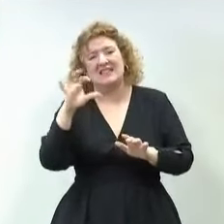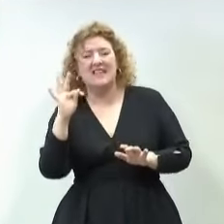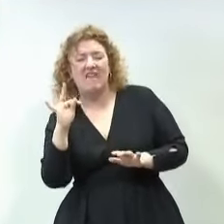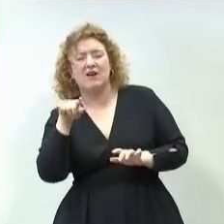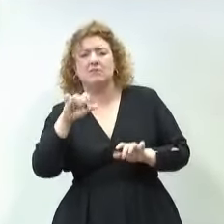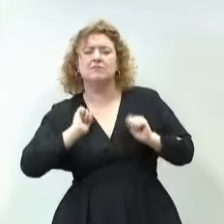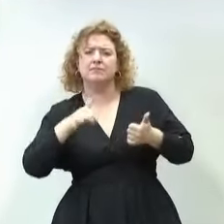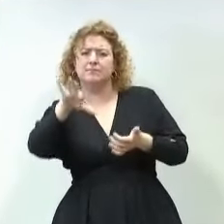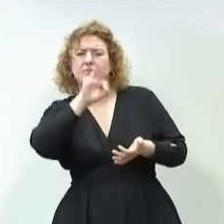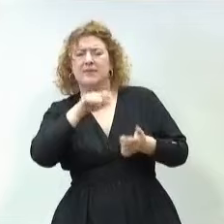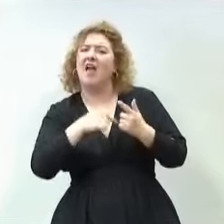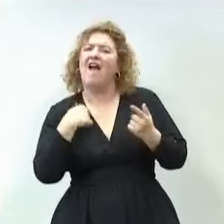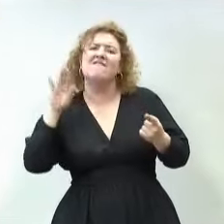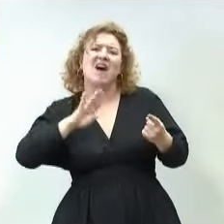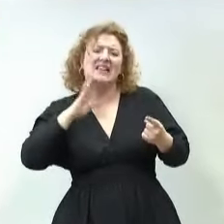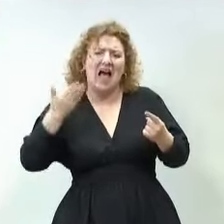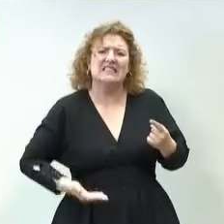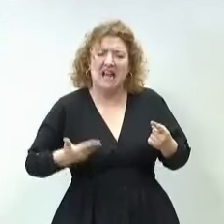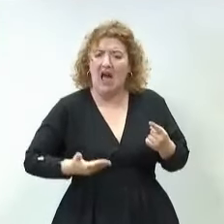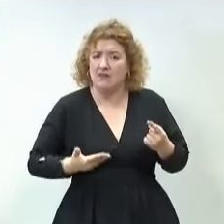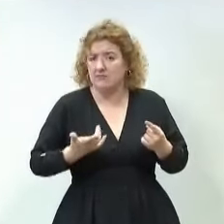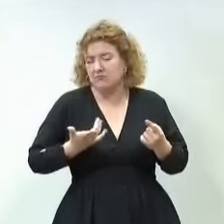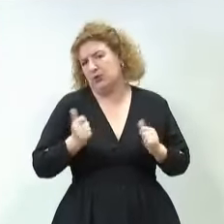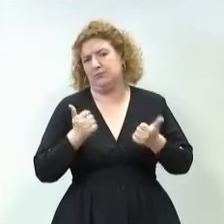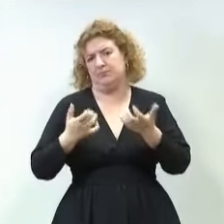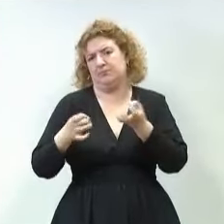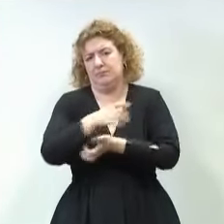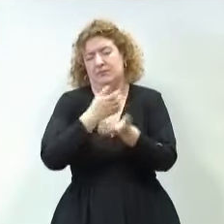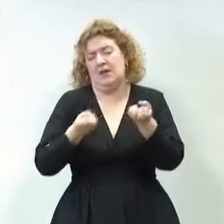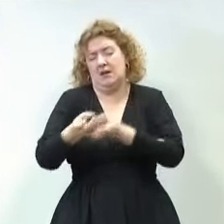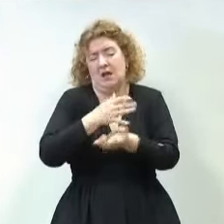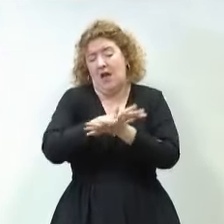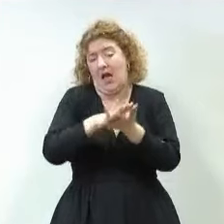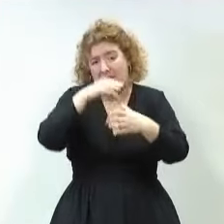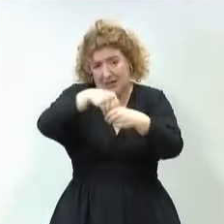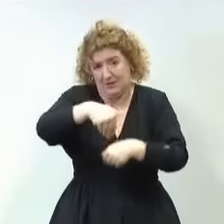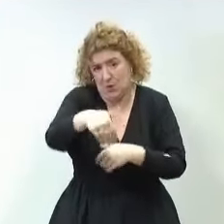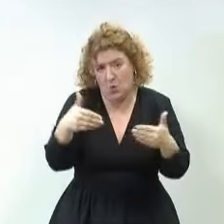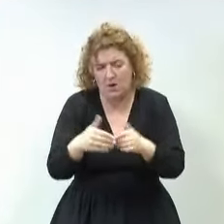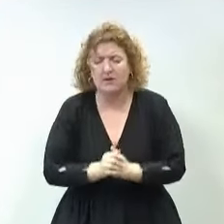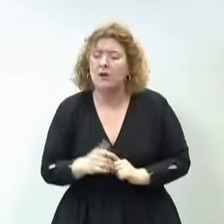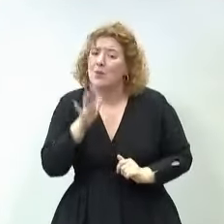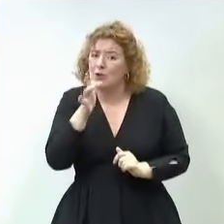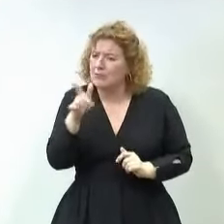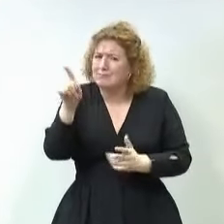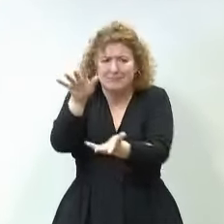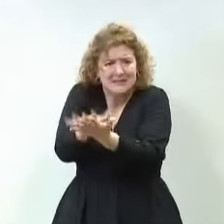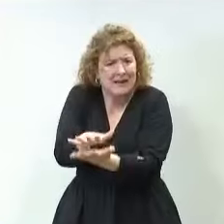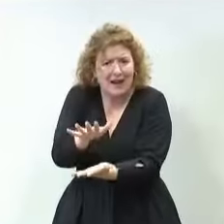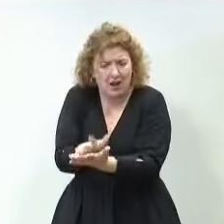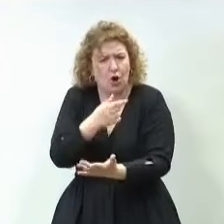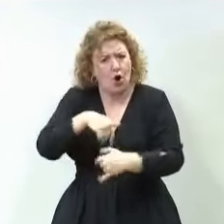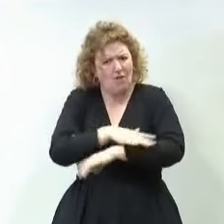como usted sabe, a posibles faltas muy graves. Por lo tanto, lo único que le puedo trasladar a usted es tranquilidad. Este Gobierno va a actuar con rigor,